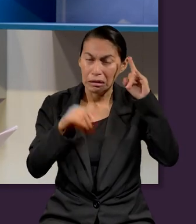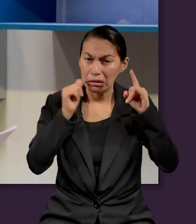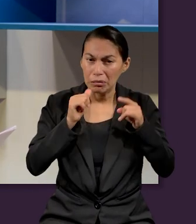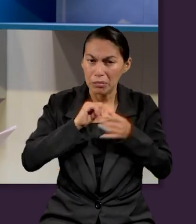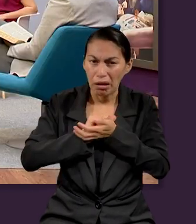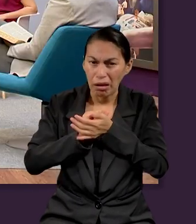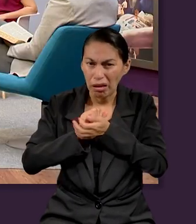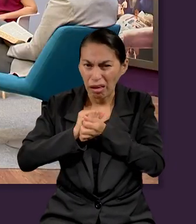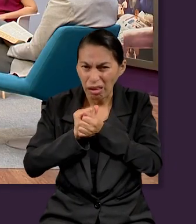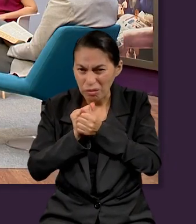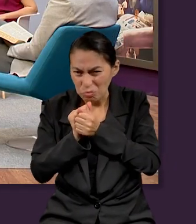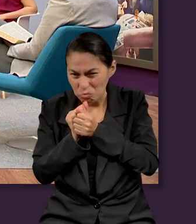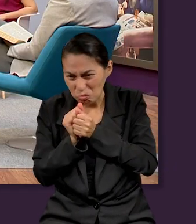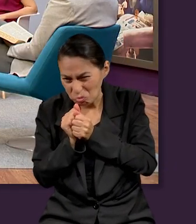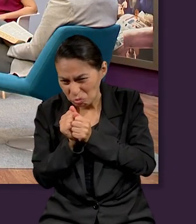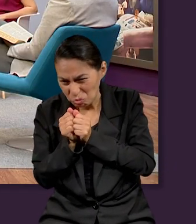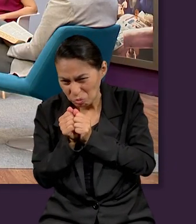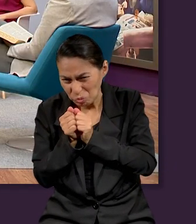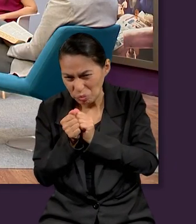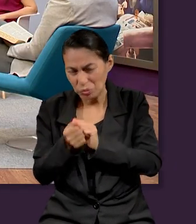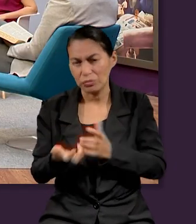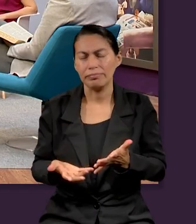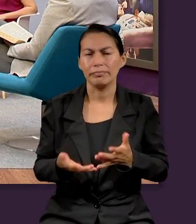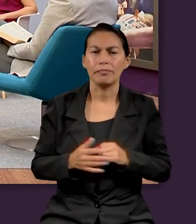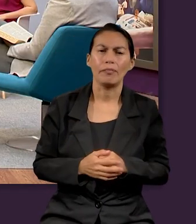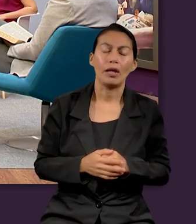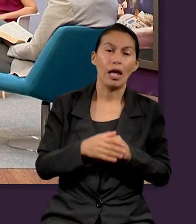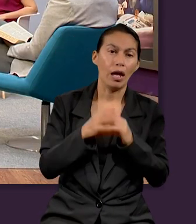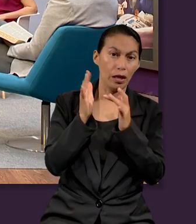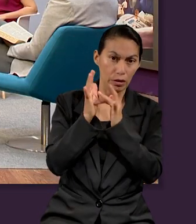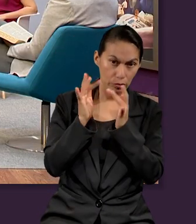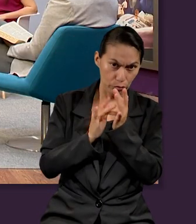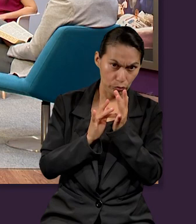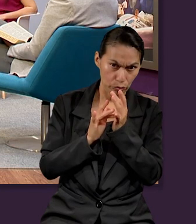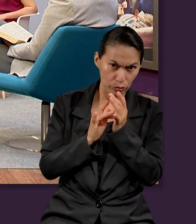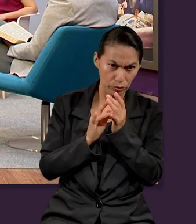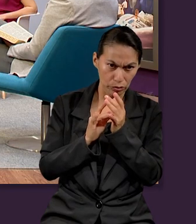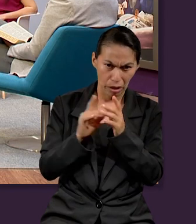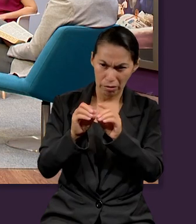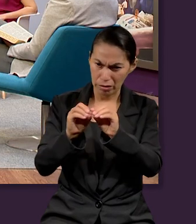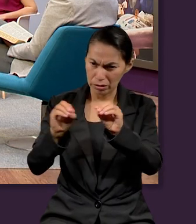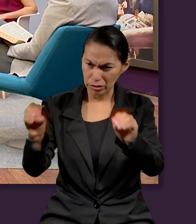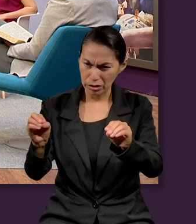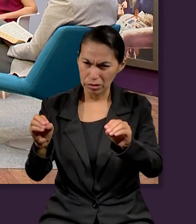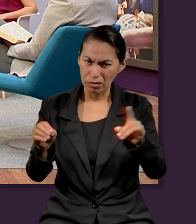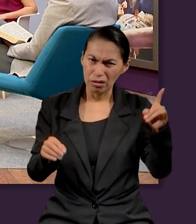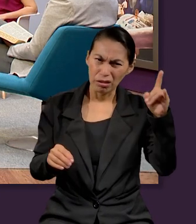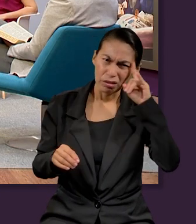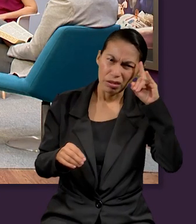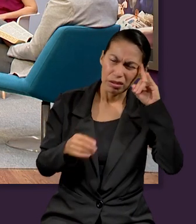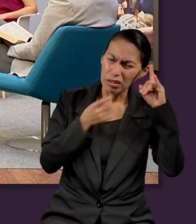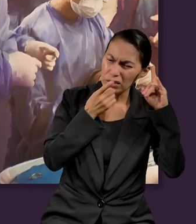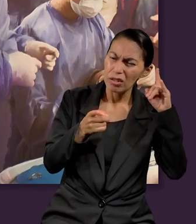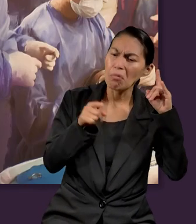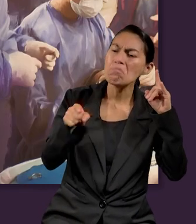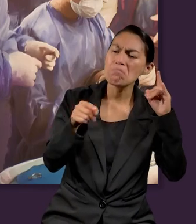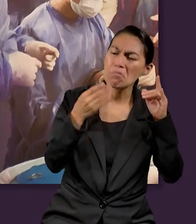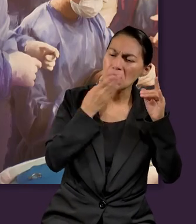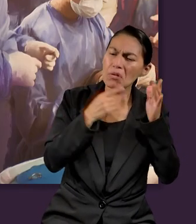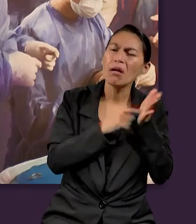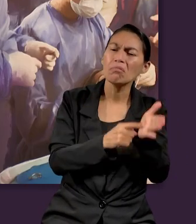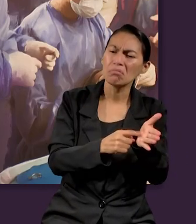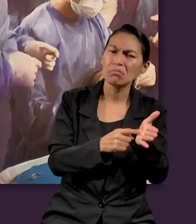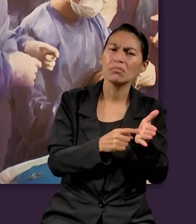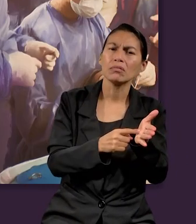algo escondido. A Jesús, el diablo le dijo, escrito está. O sea, a ver, el diablo diciendo un versículo de la Biblia.